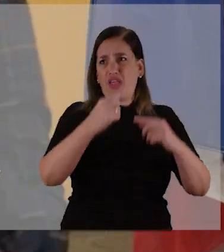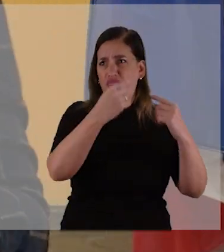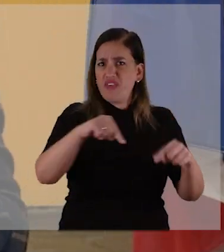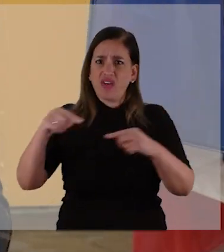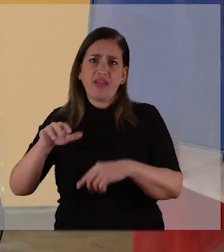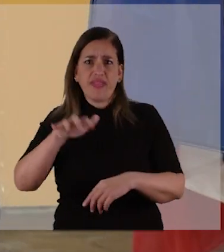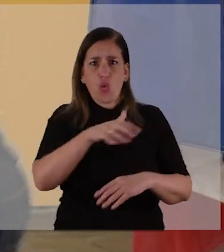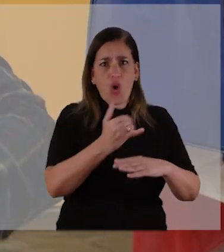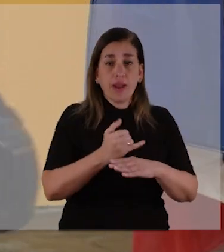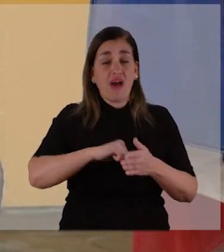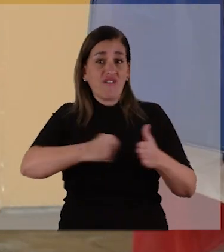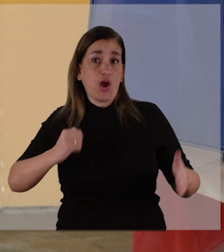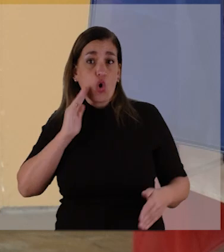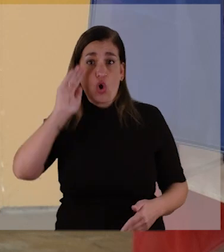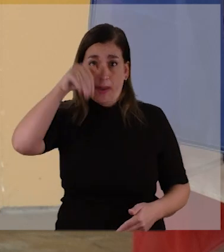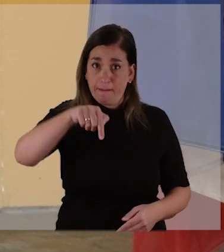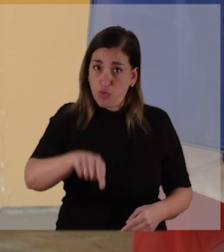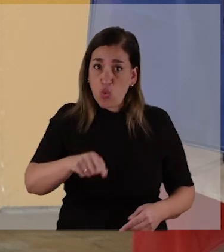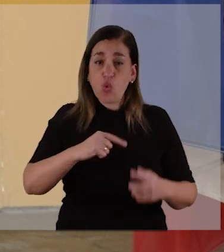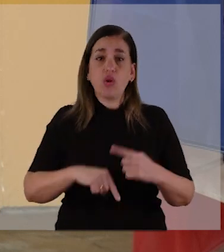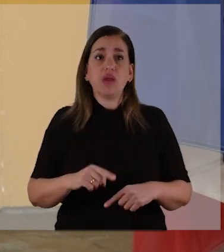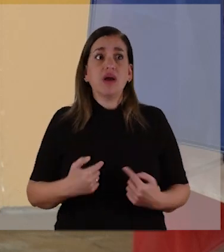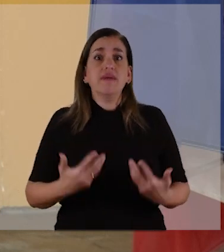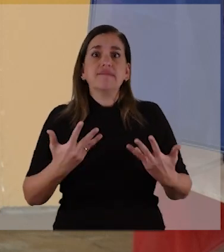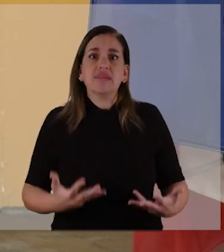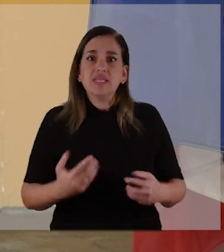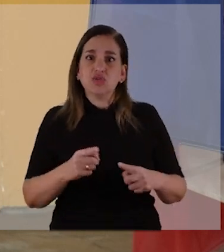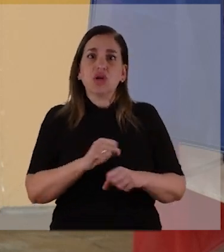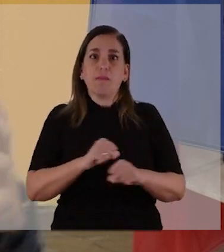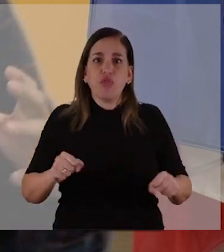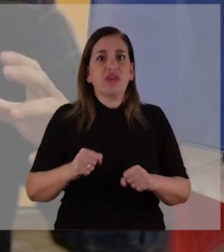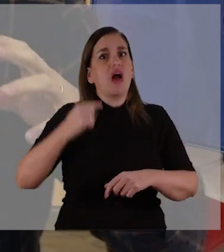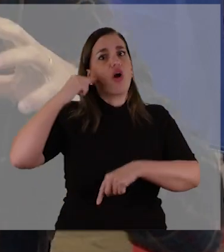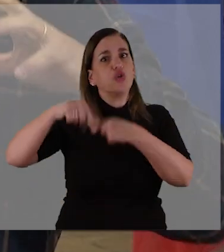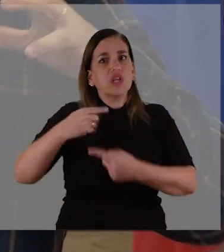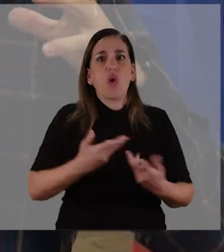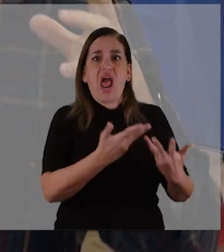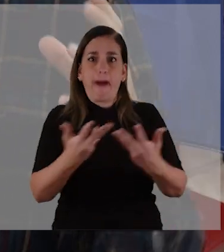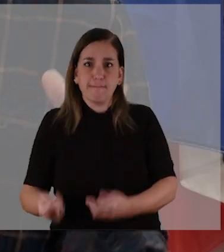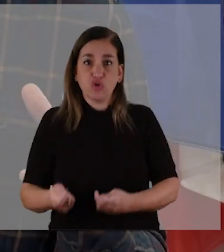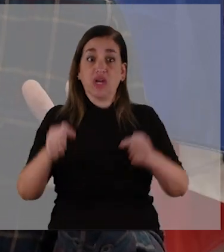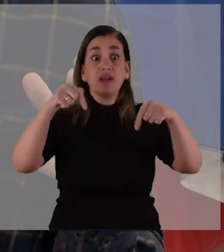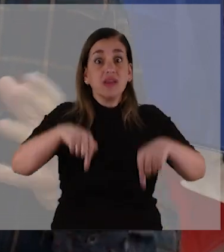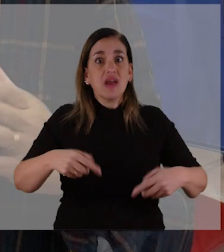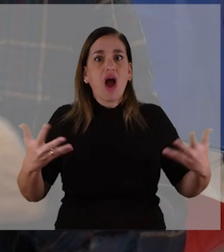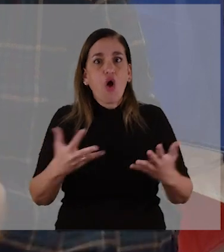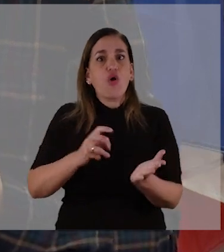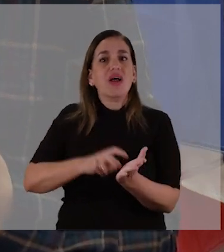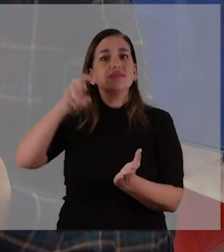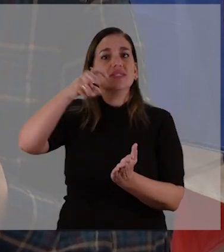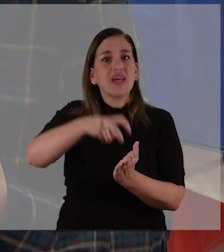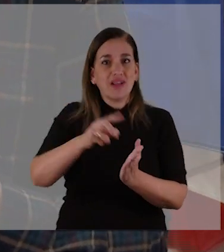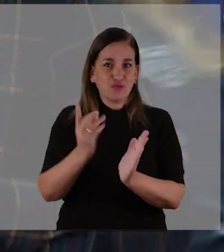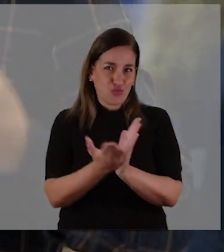toda su institucionalidad, con mucha fuerza en el Banco República, trató de que eso no se desmembre, y